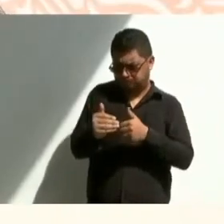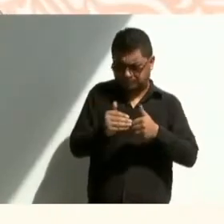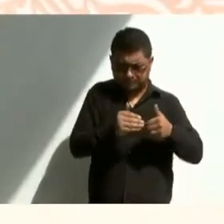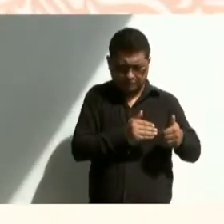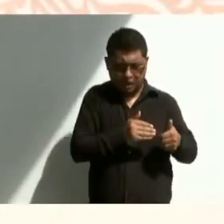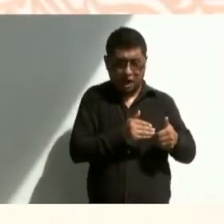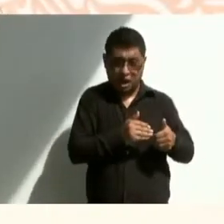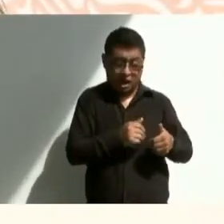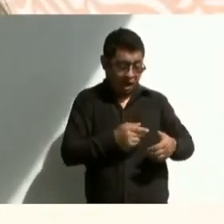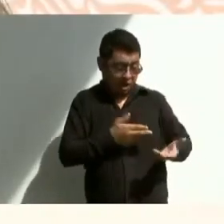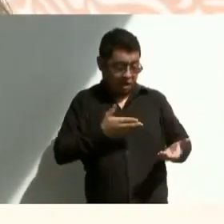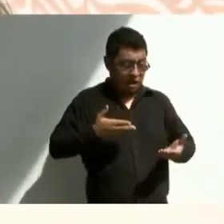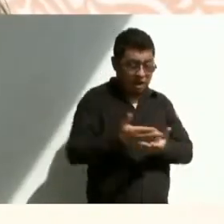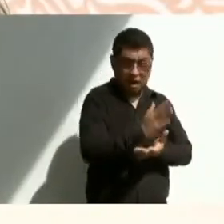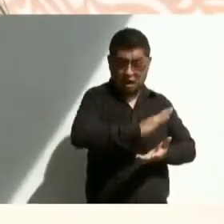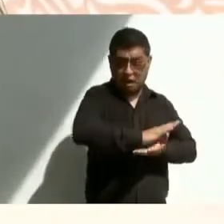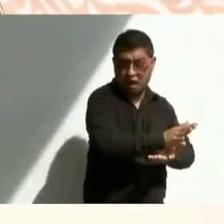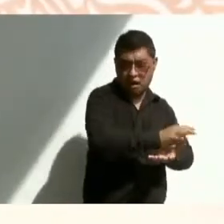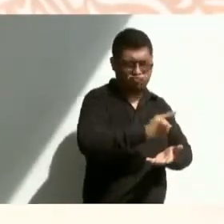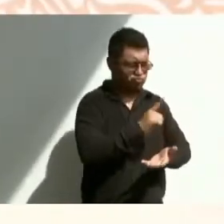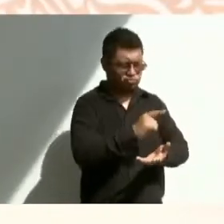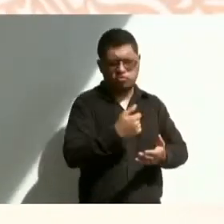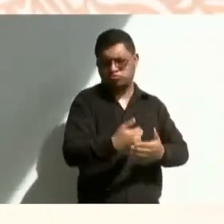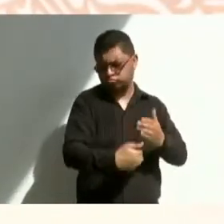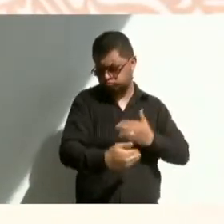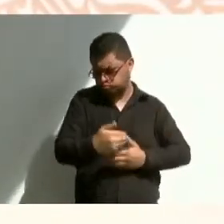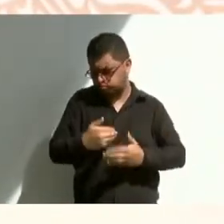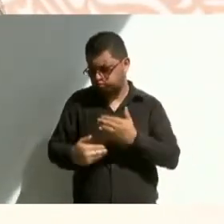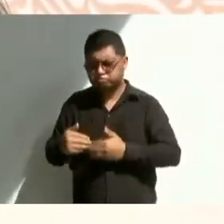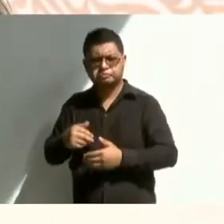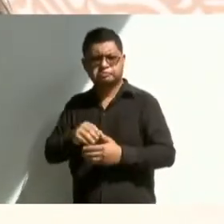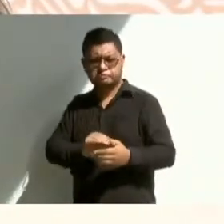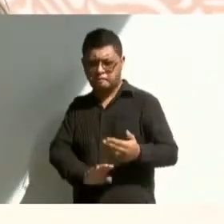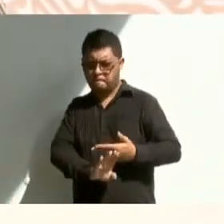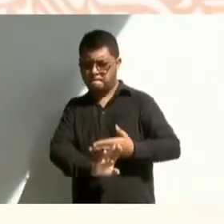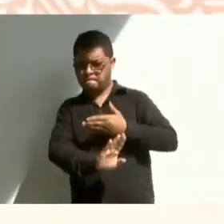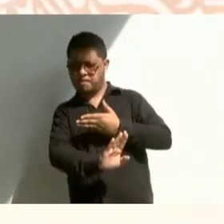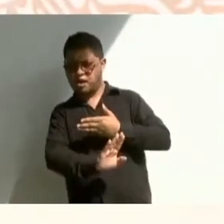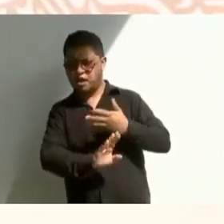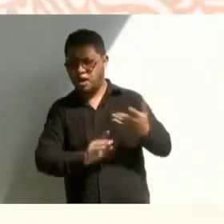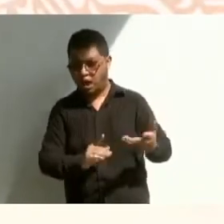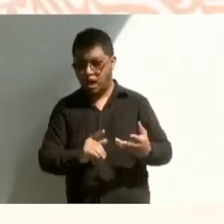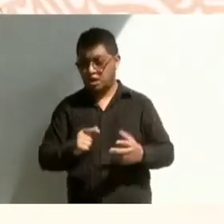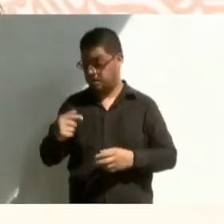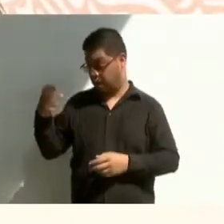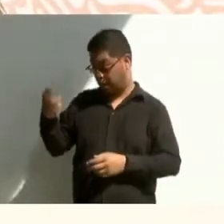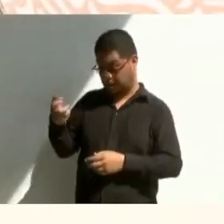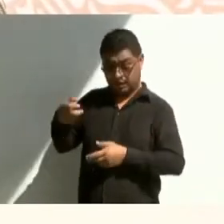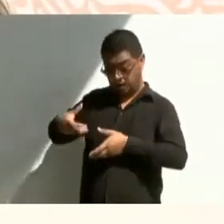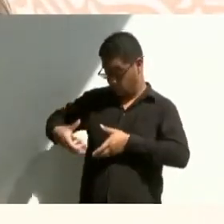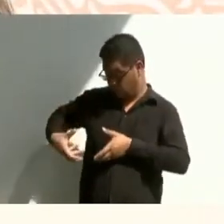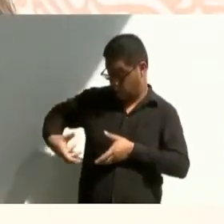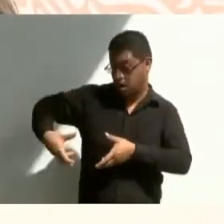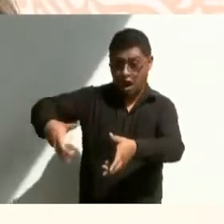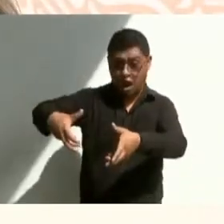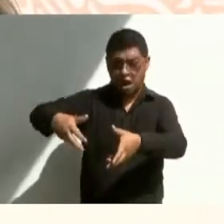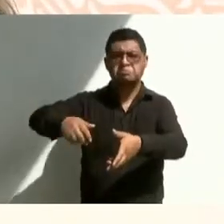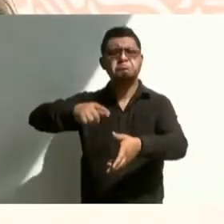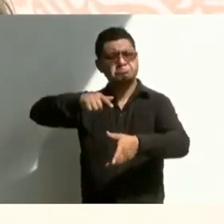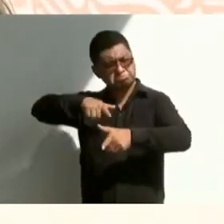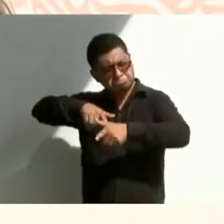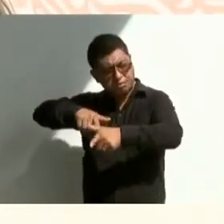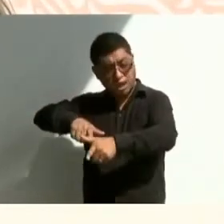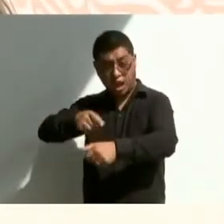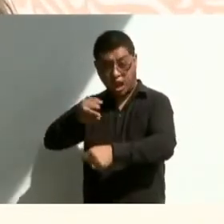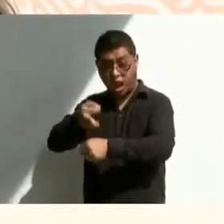comunidades y para todos los usuarios de esta autopista que va a seguir en operación y que hoy estamos parados